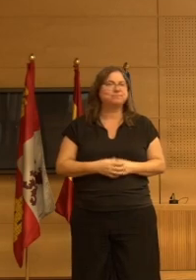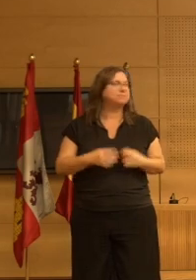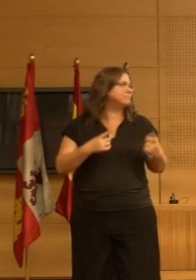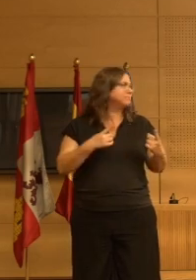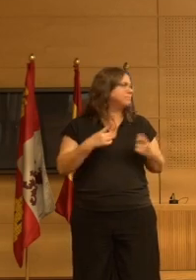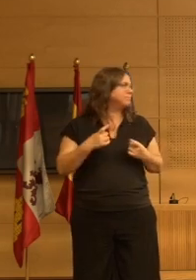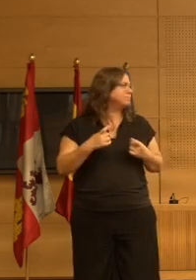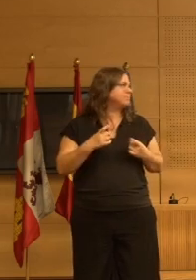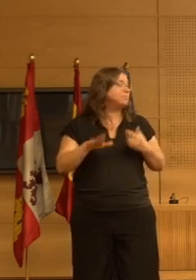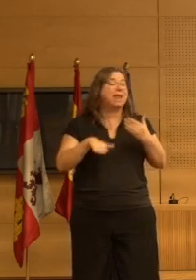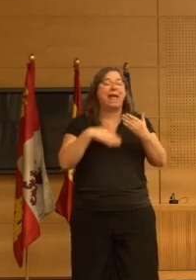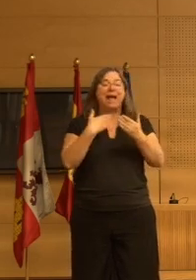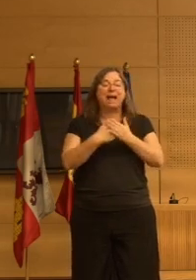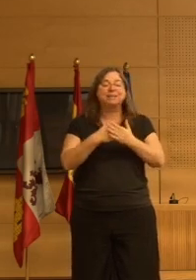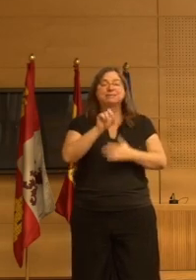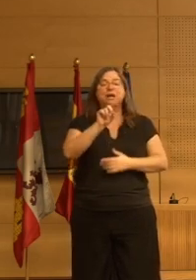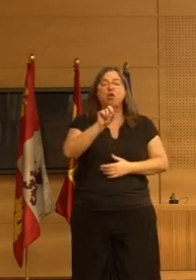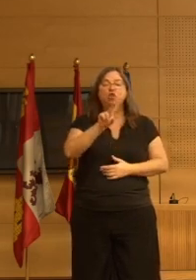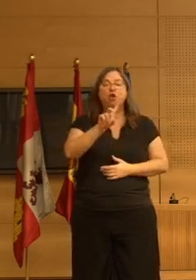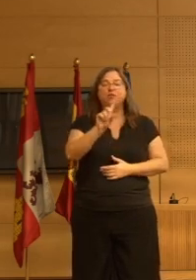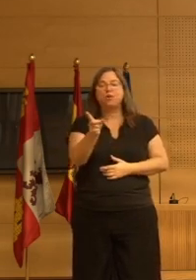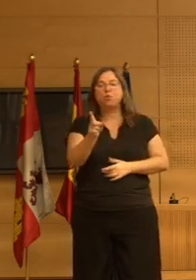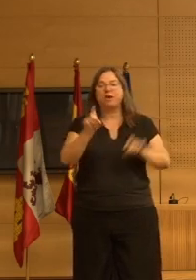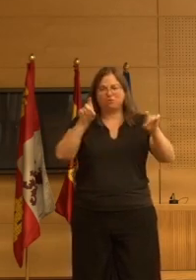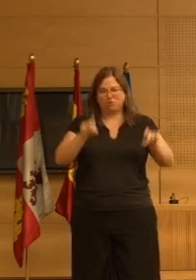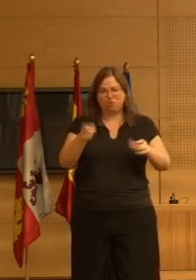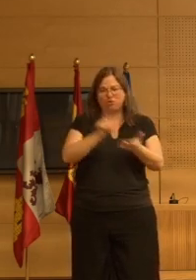hasta las 12 y cuarto por favor nos volvemos a ver aquí Gracias